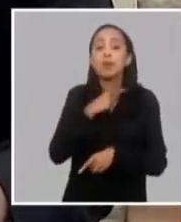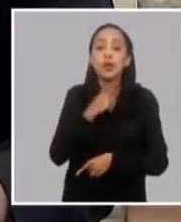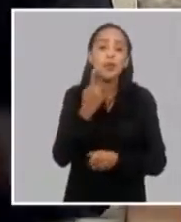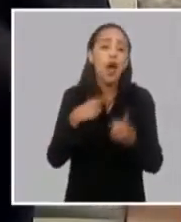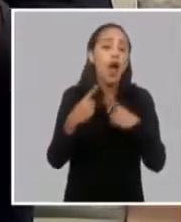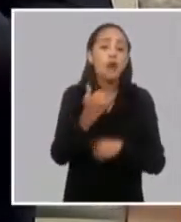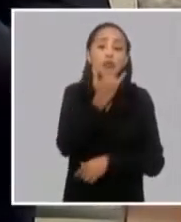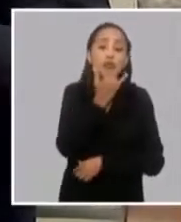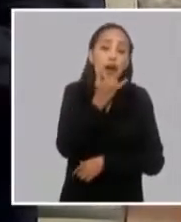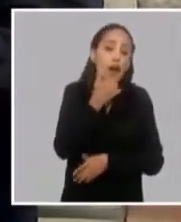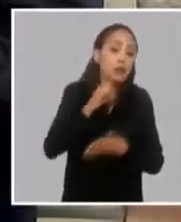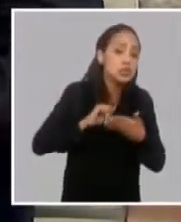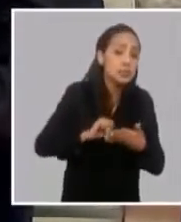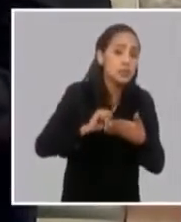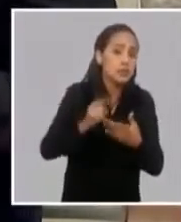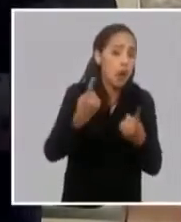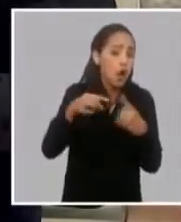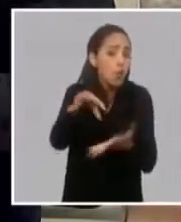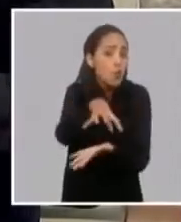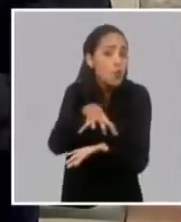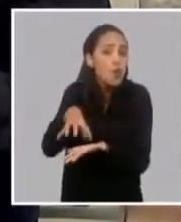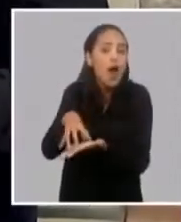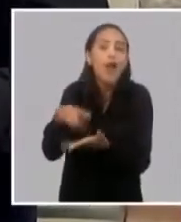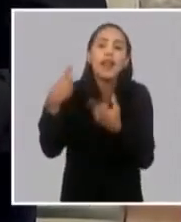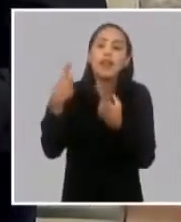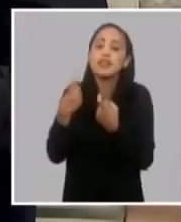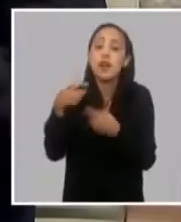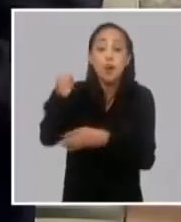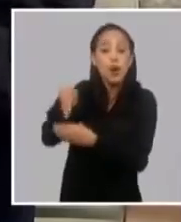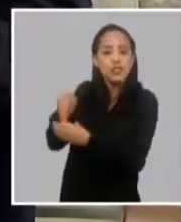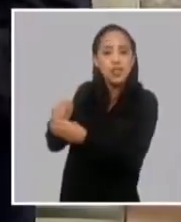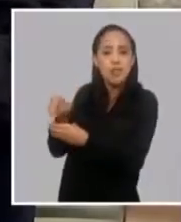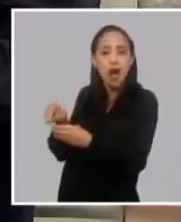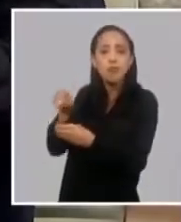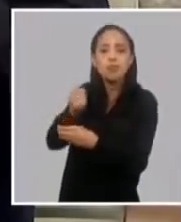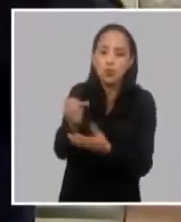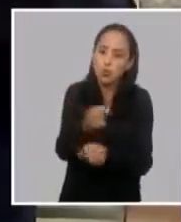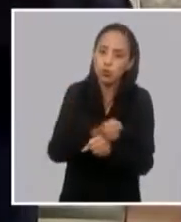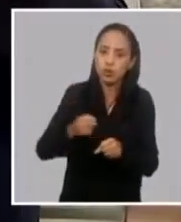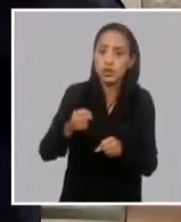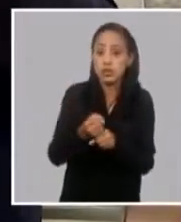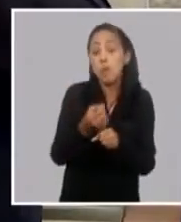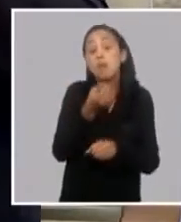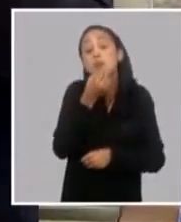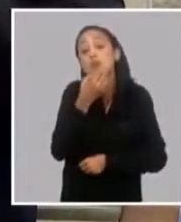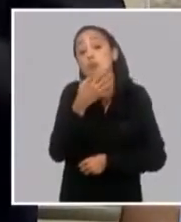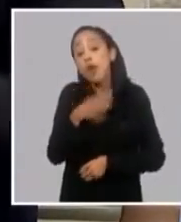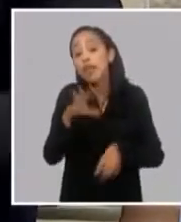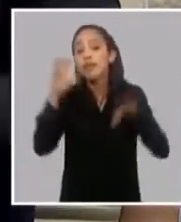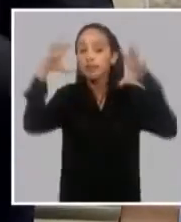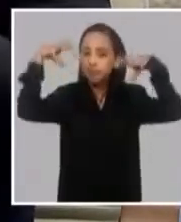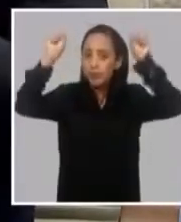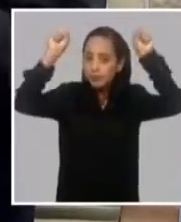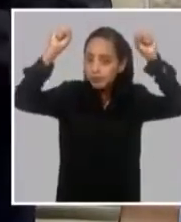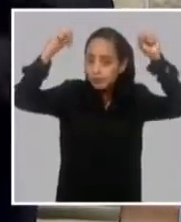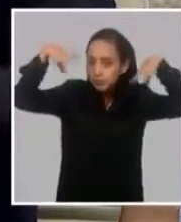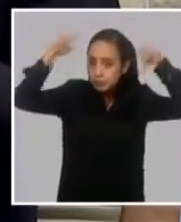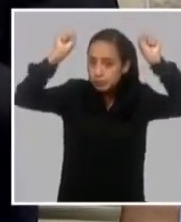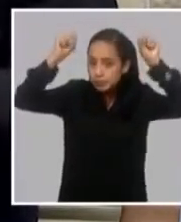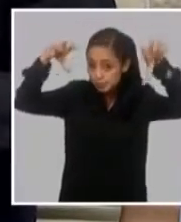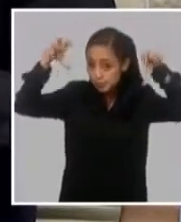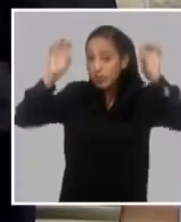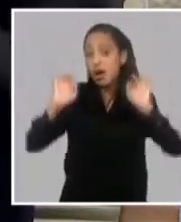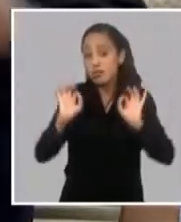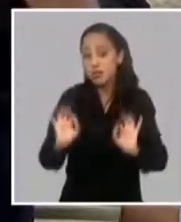medio de la prestación de servicio, hay que consumir esa reserva y por tanto pueden empezar a surgir apagones. Pero ahora, con